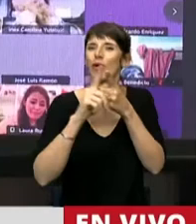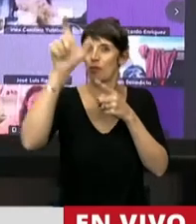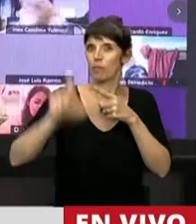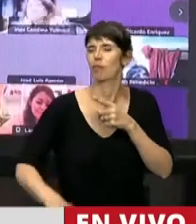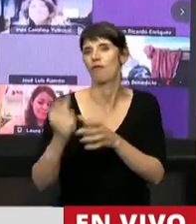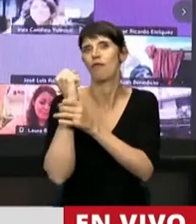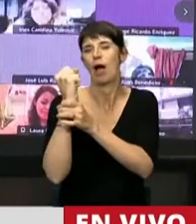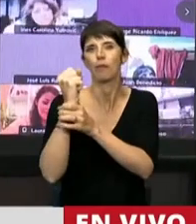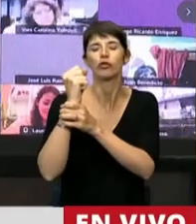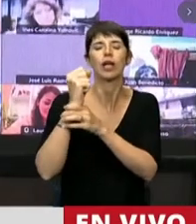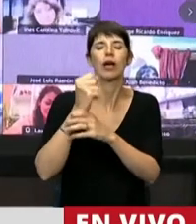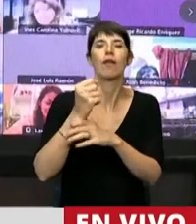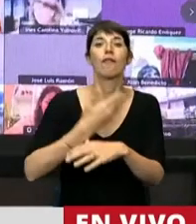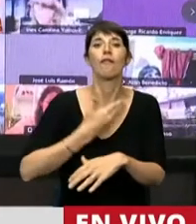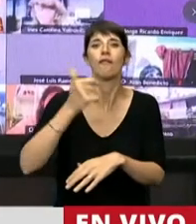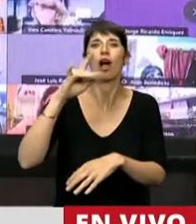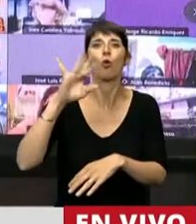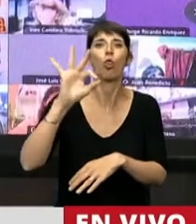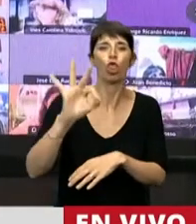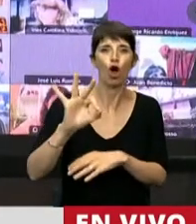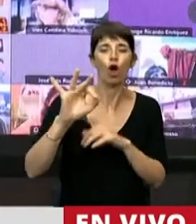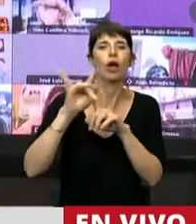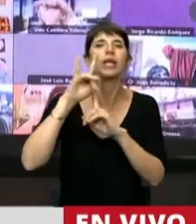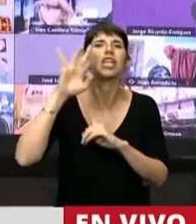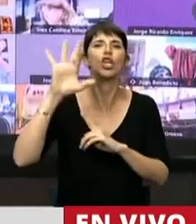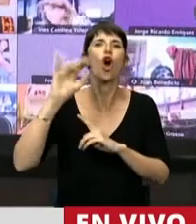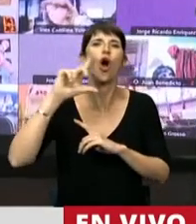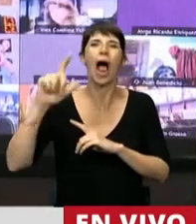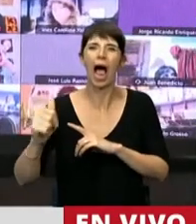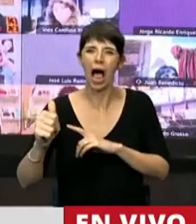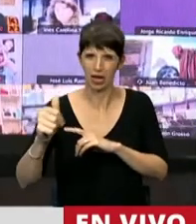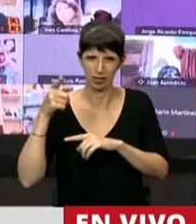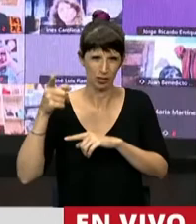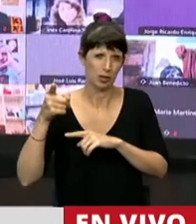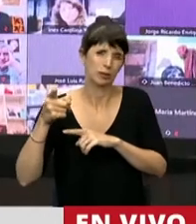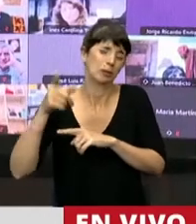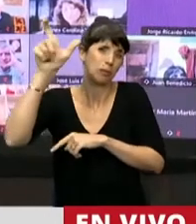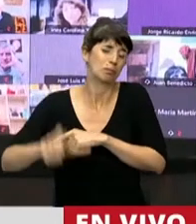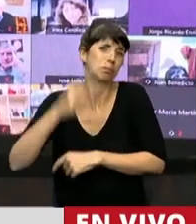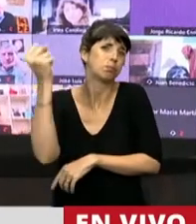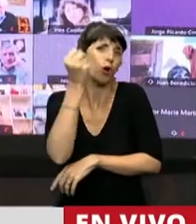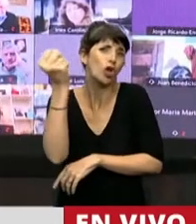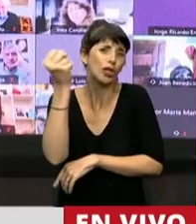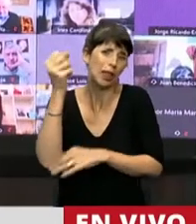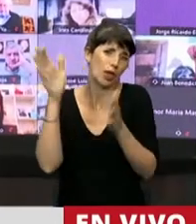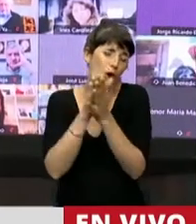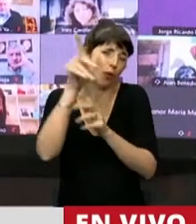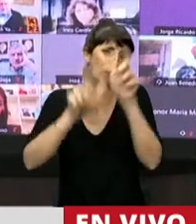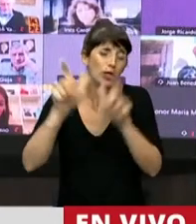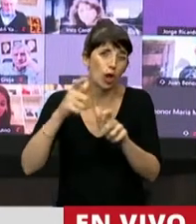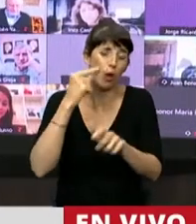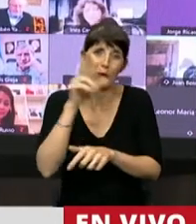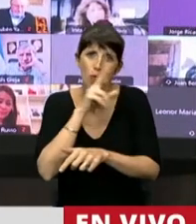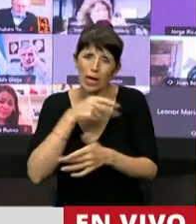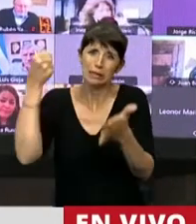Quiroga, padre del federalismo, junto a tantos hombres y mujeres que lucharon por una distribución mucho